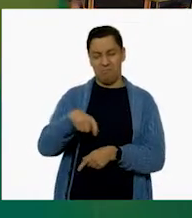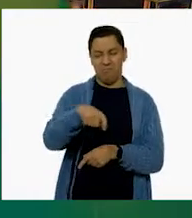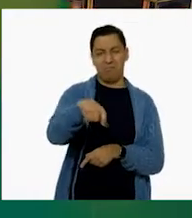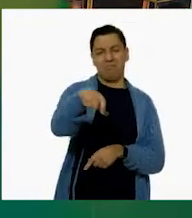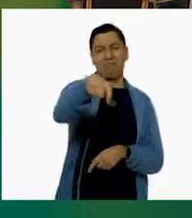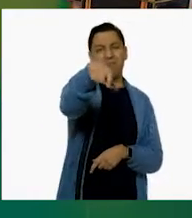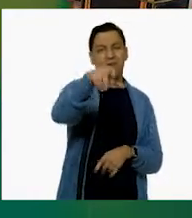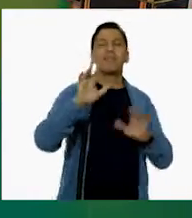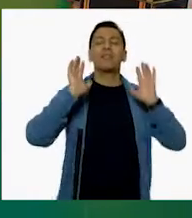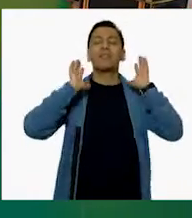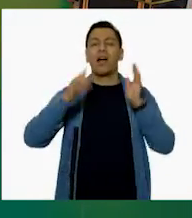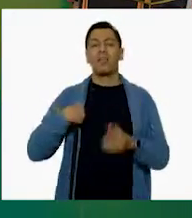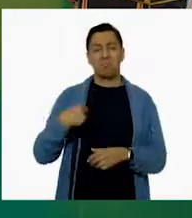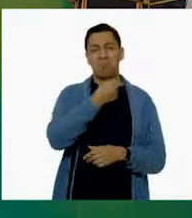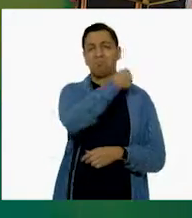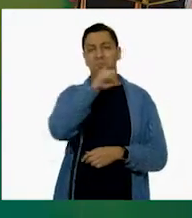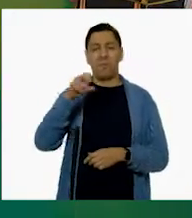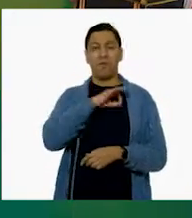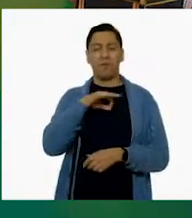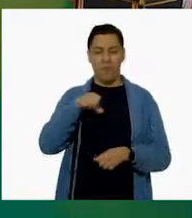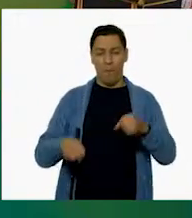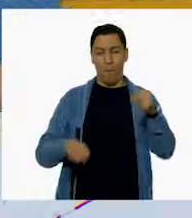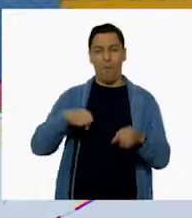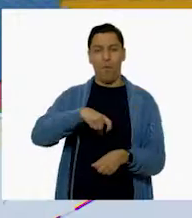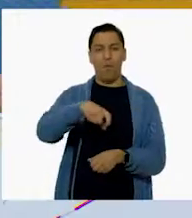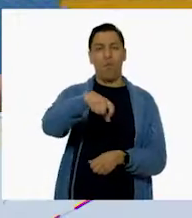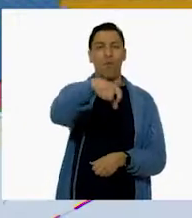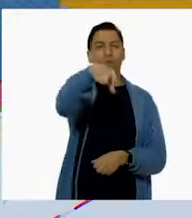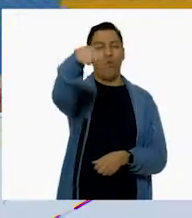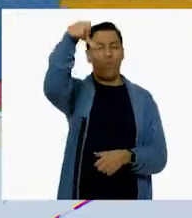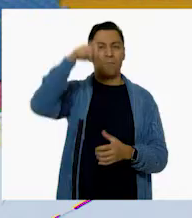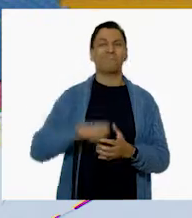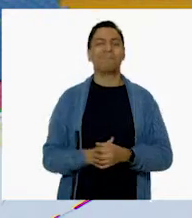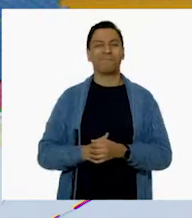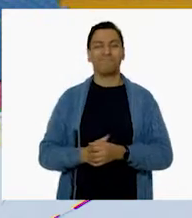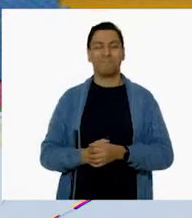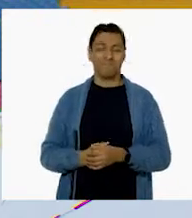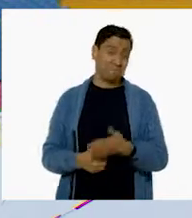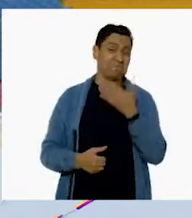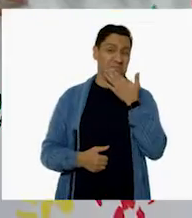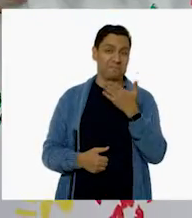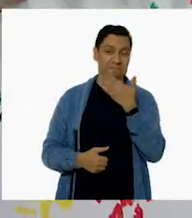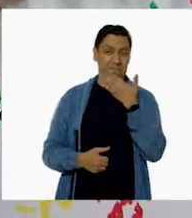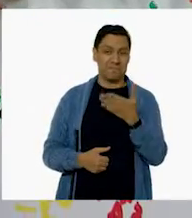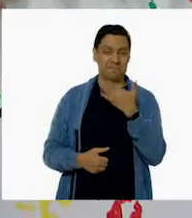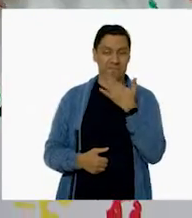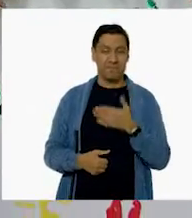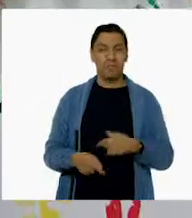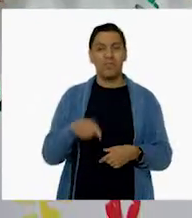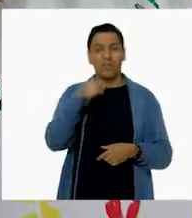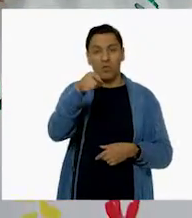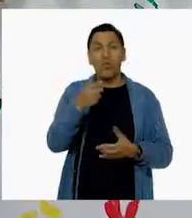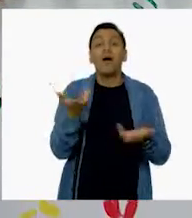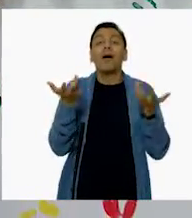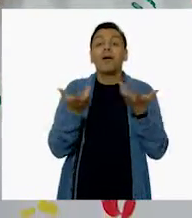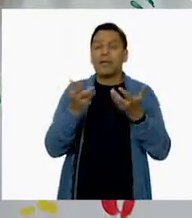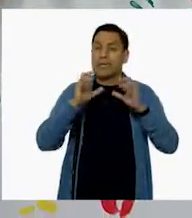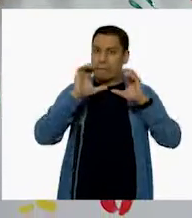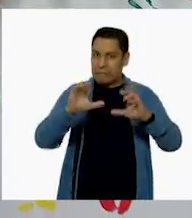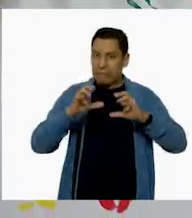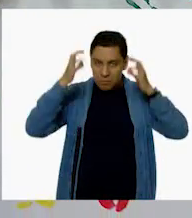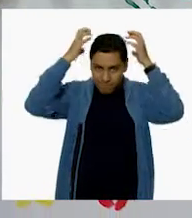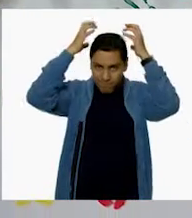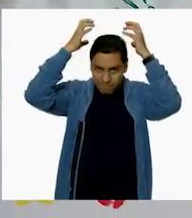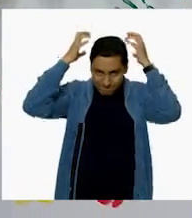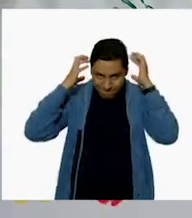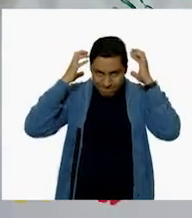les voy a presumir. Ya puedo andar perfectamente en mi bicicleta. ¡Qué bien, Gloria! Y sin duda hay que hacerlo con equipo de